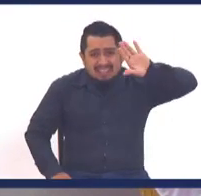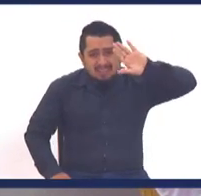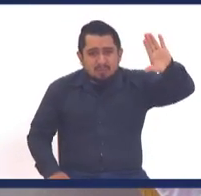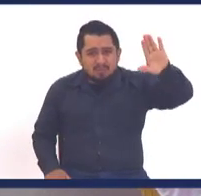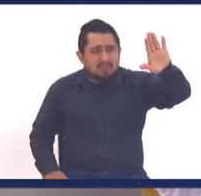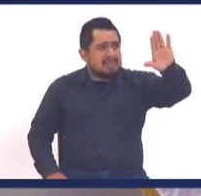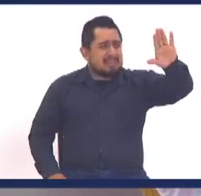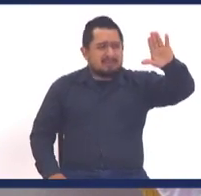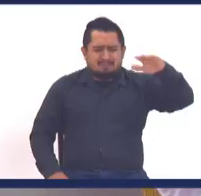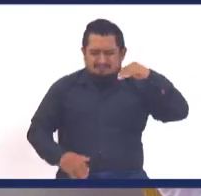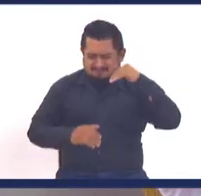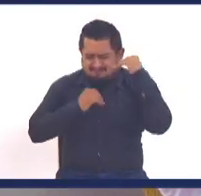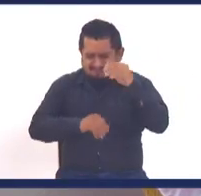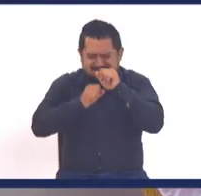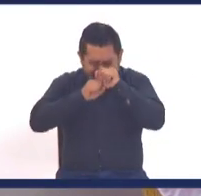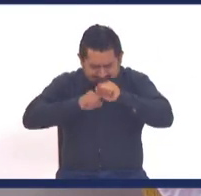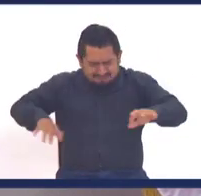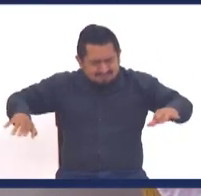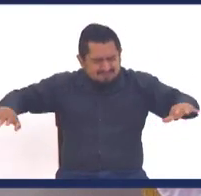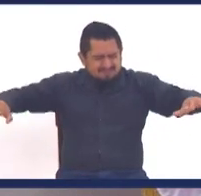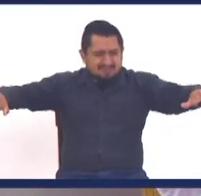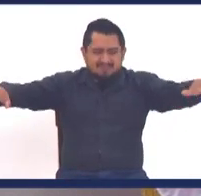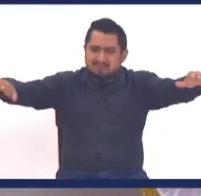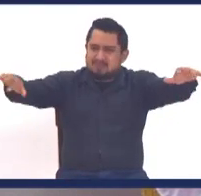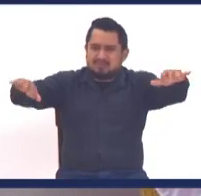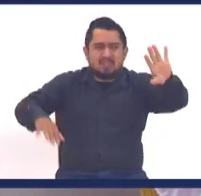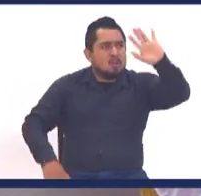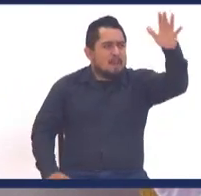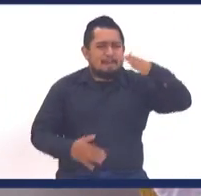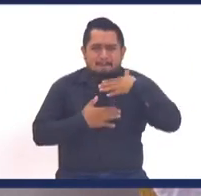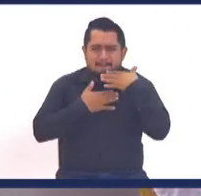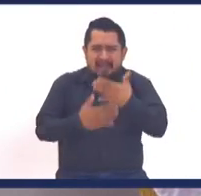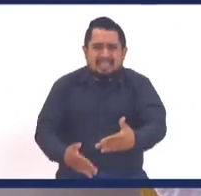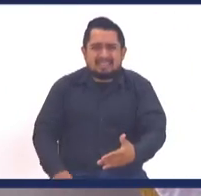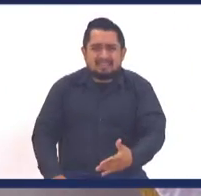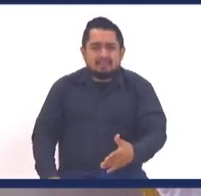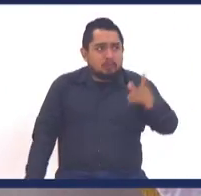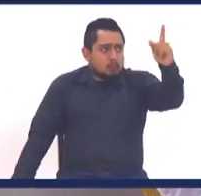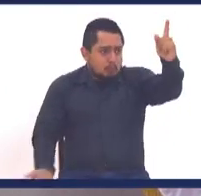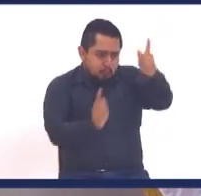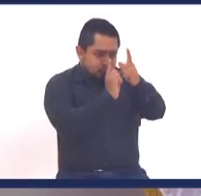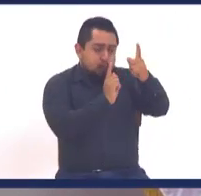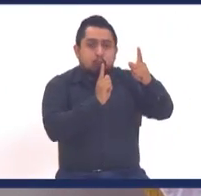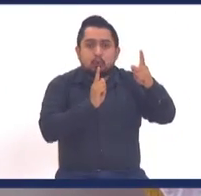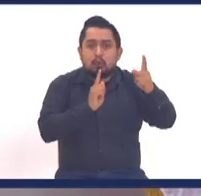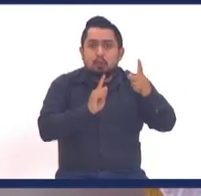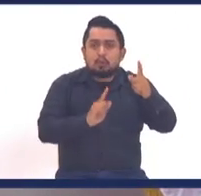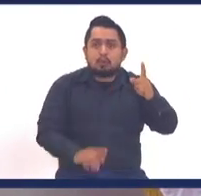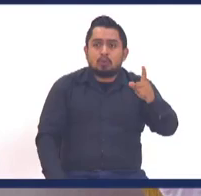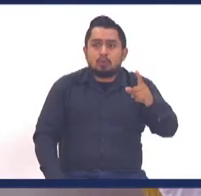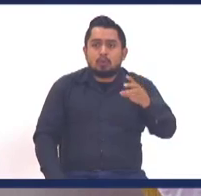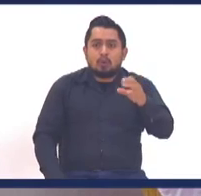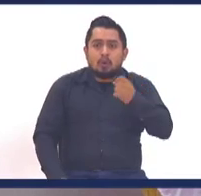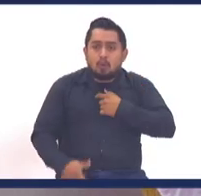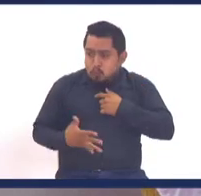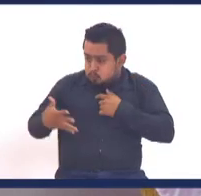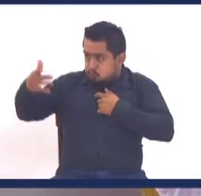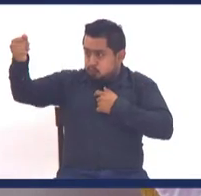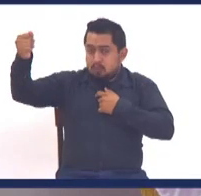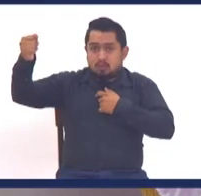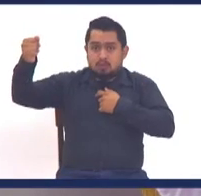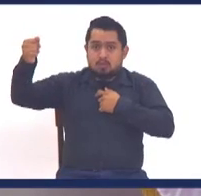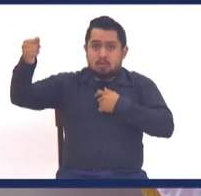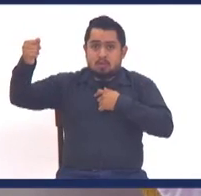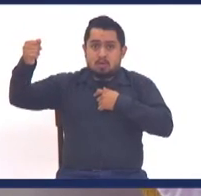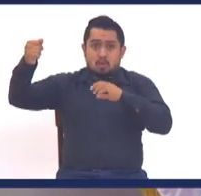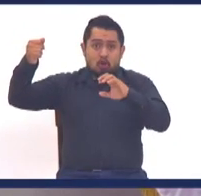pasa y rebasa fronteras. La misericordia de Dios te puede encontrar o reclamando el premio mayor de la lotería,